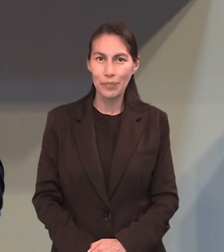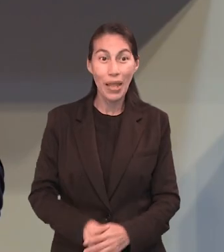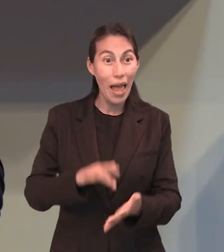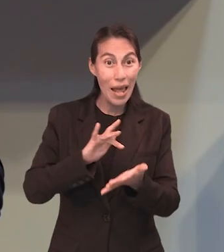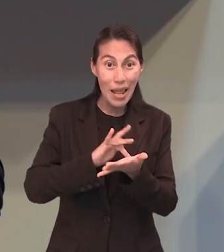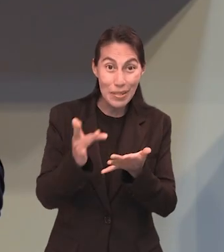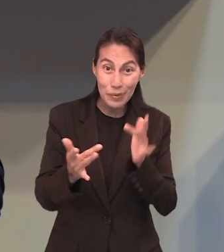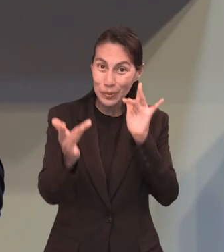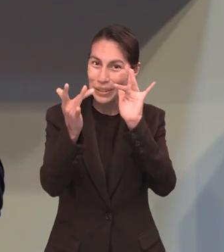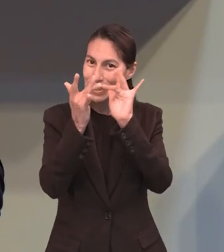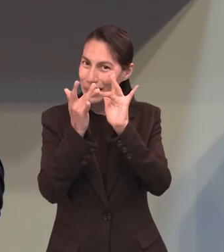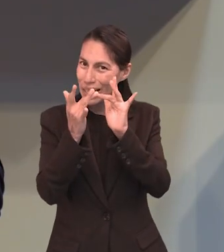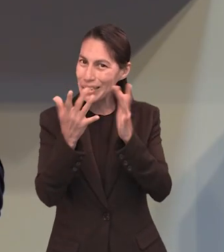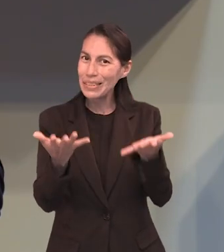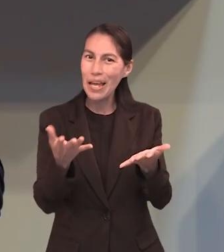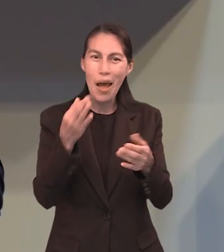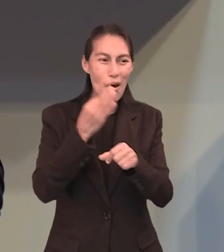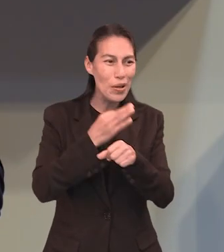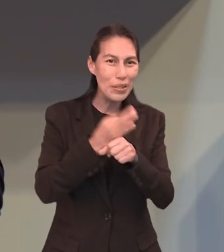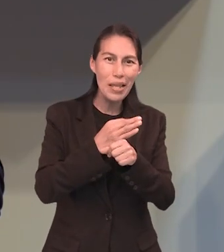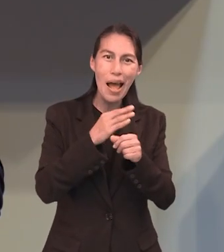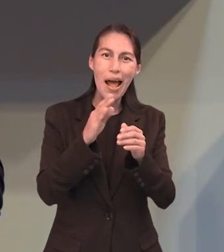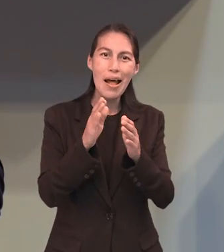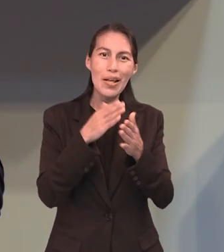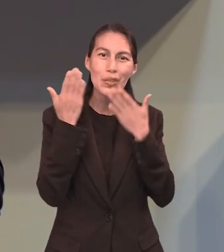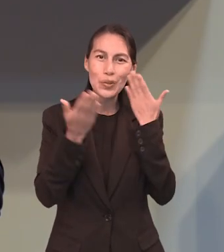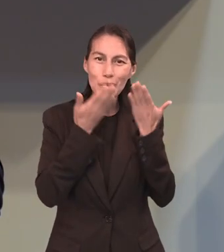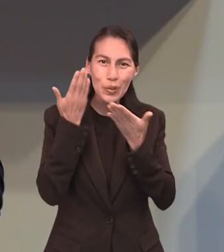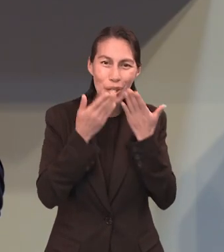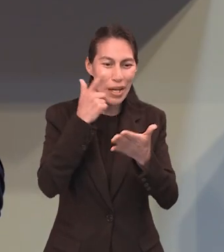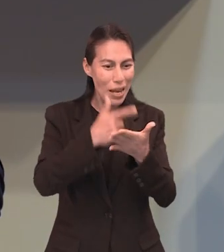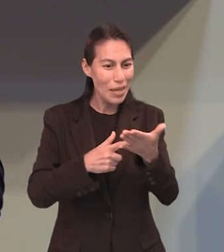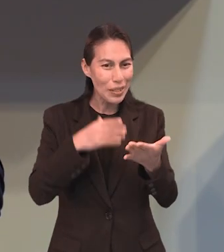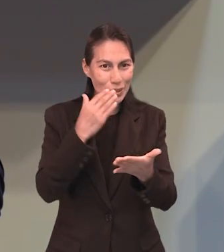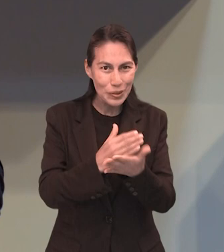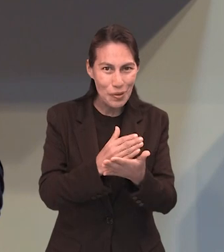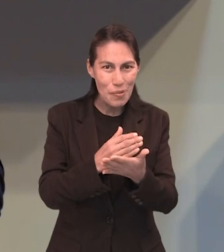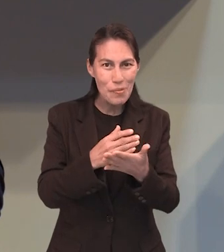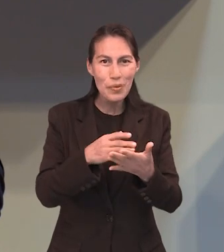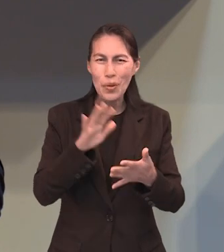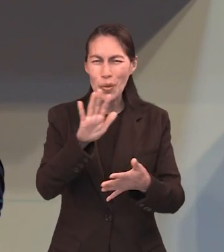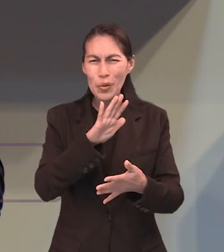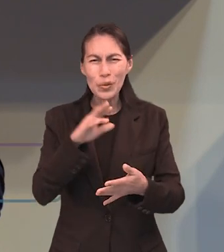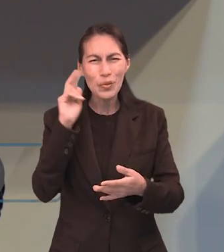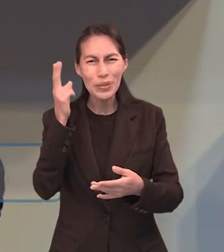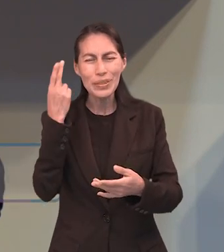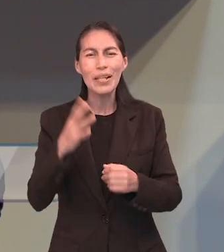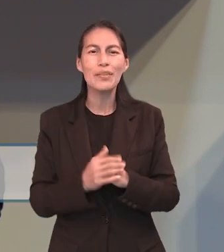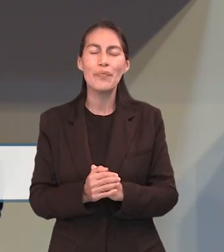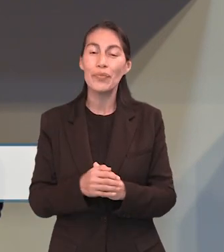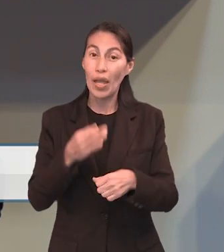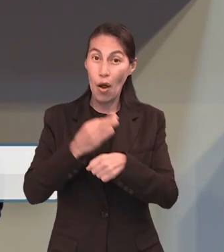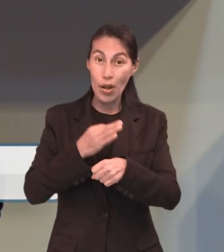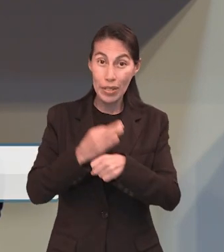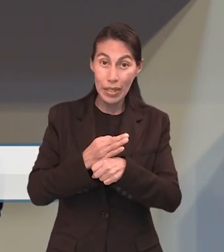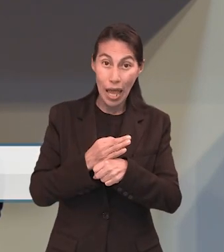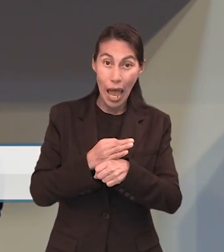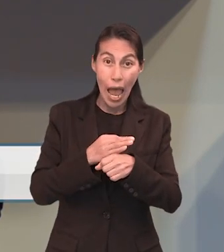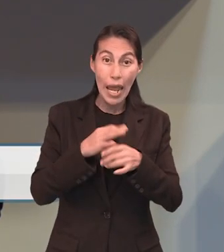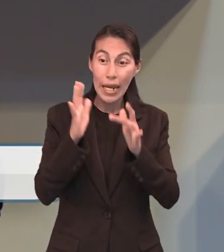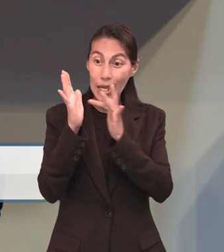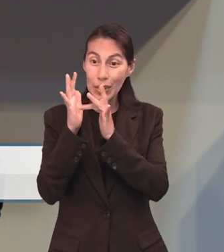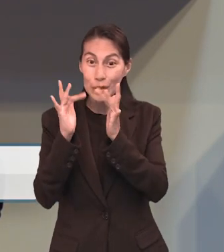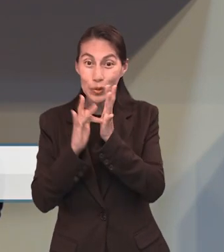Gracias por estar con nosotros en nuestro repaso de la lección para universitarios. Esta semana vamos a hablar acerca de Jesús